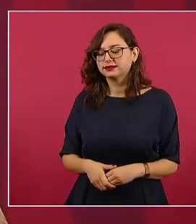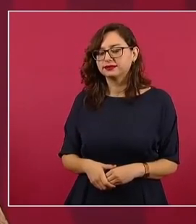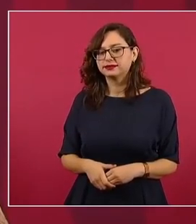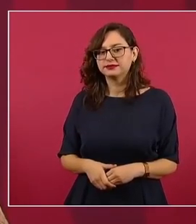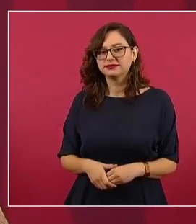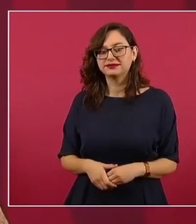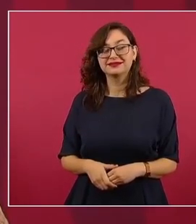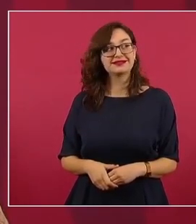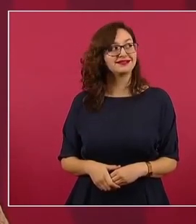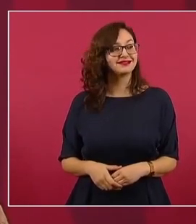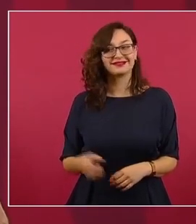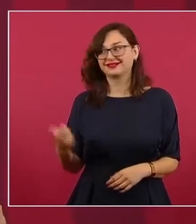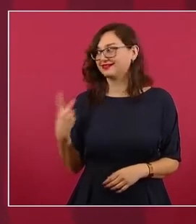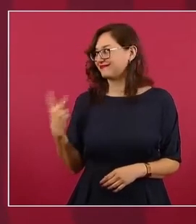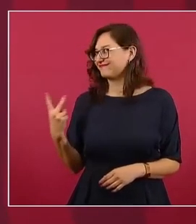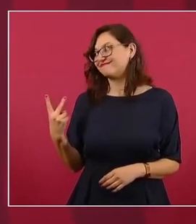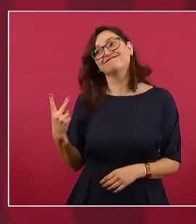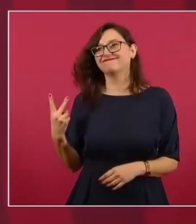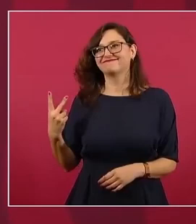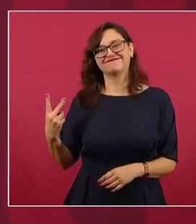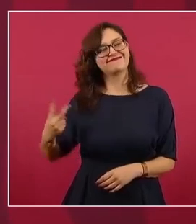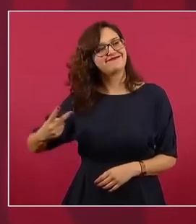y ya subimos,